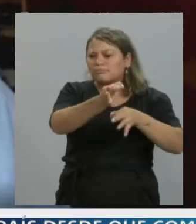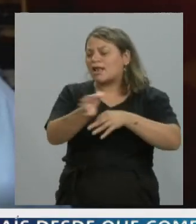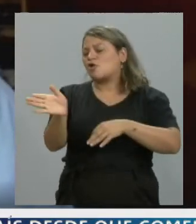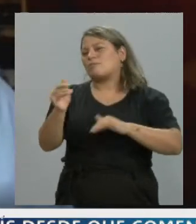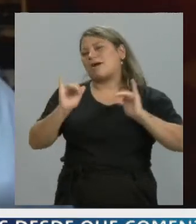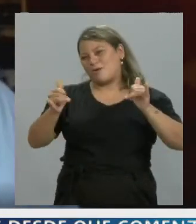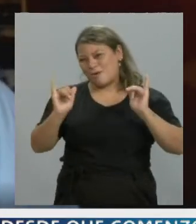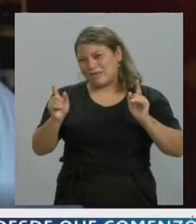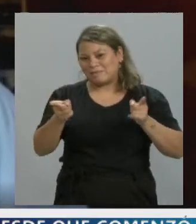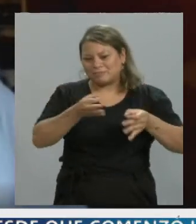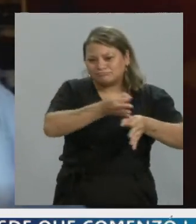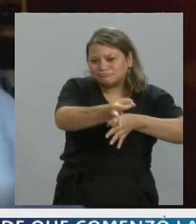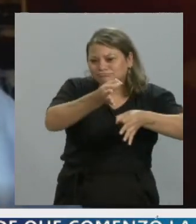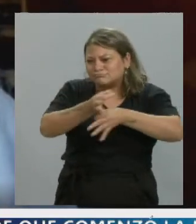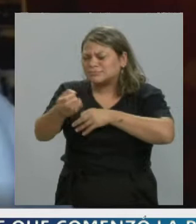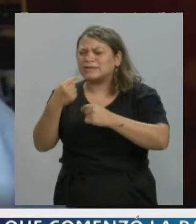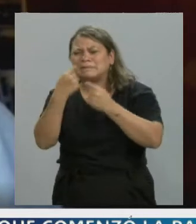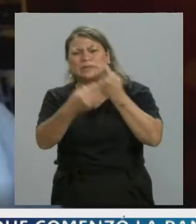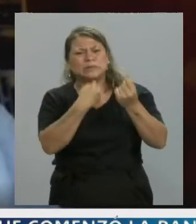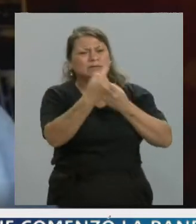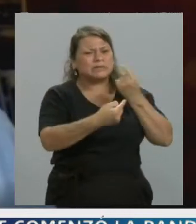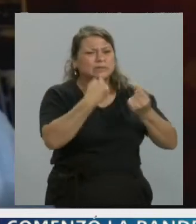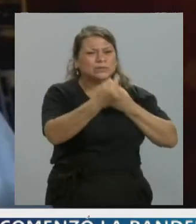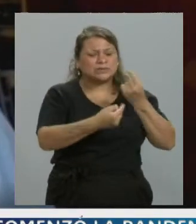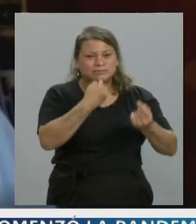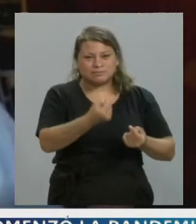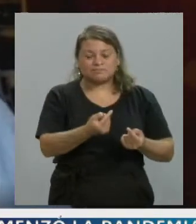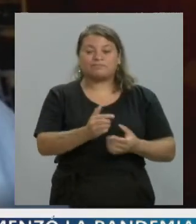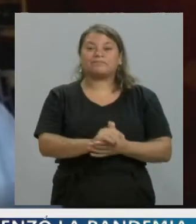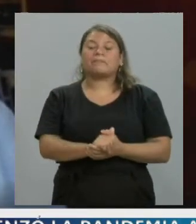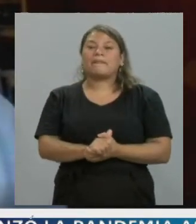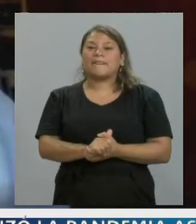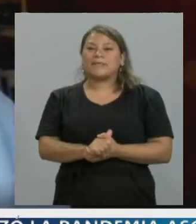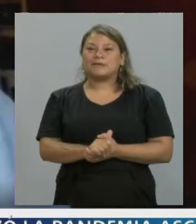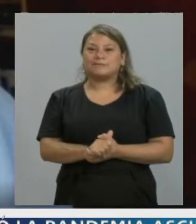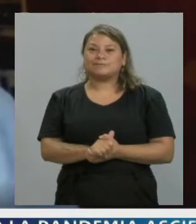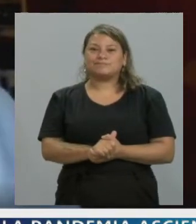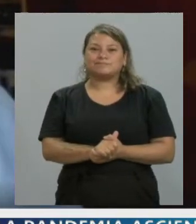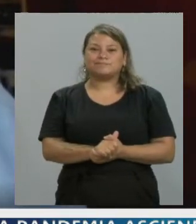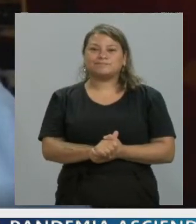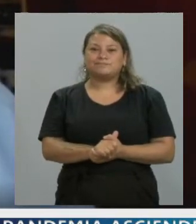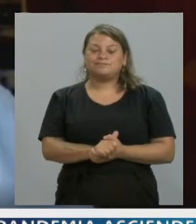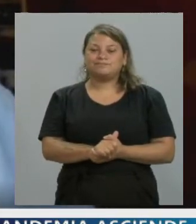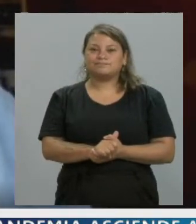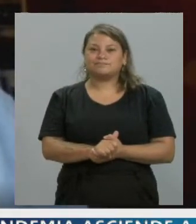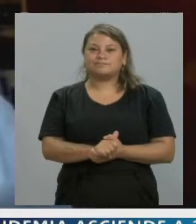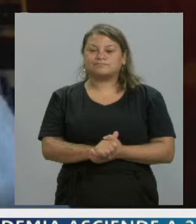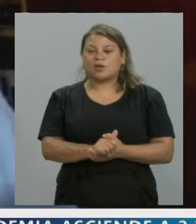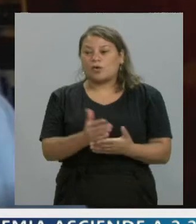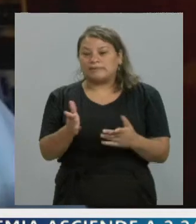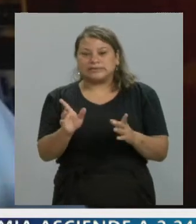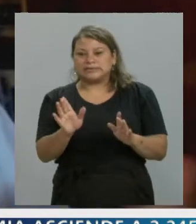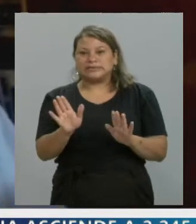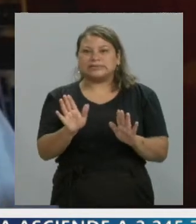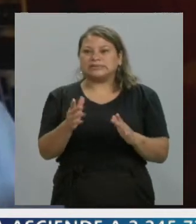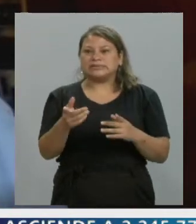que preguntan muchas cosas o a veces en la necesidad de trabajar o